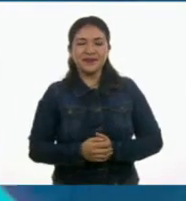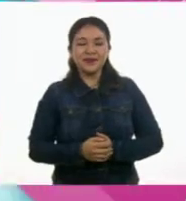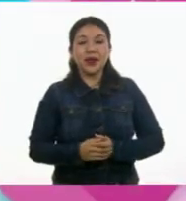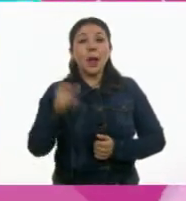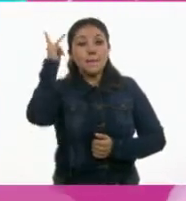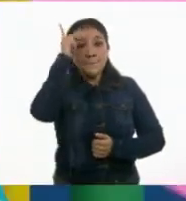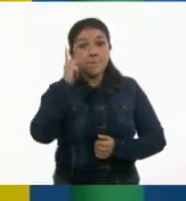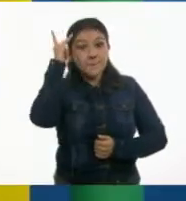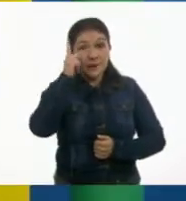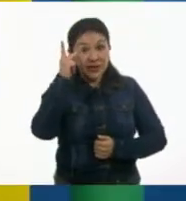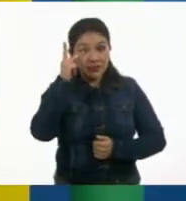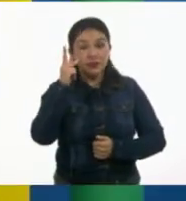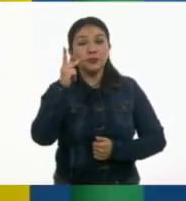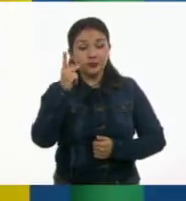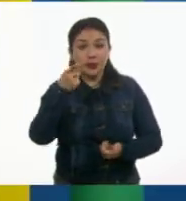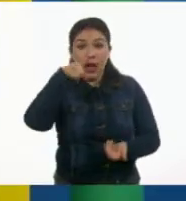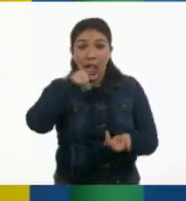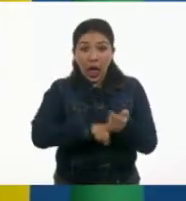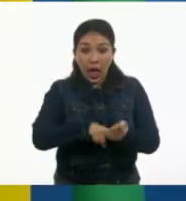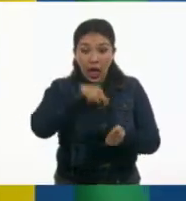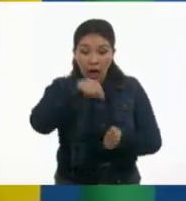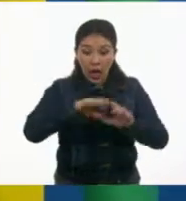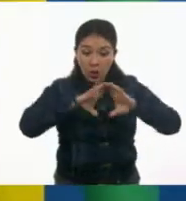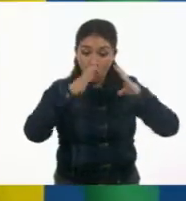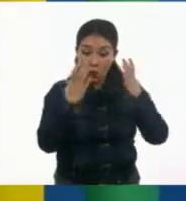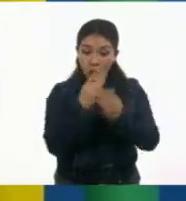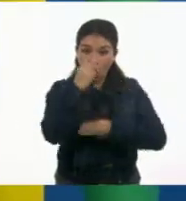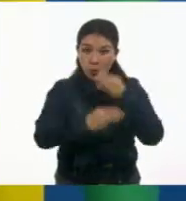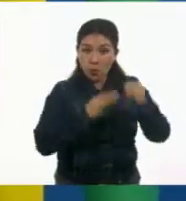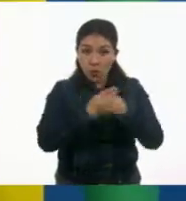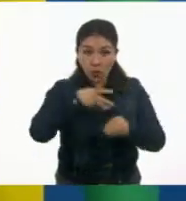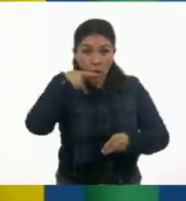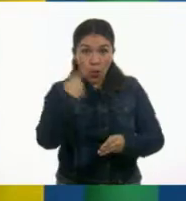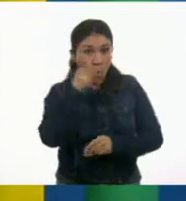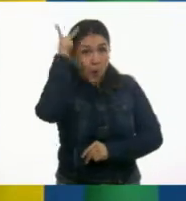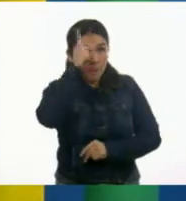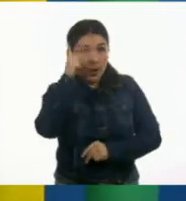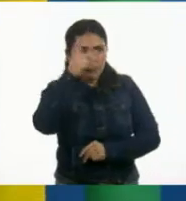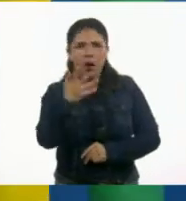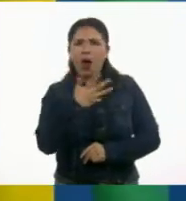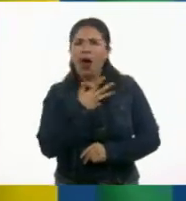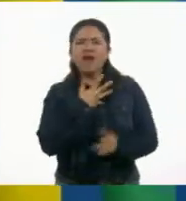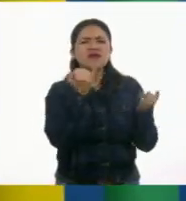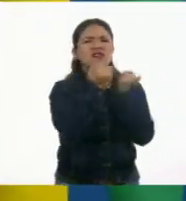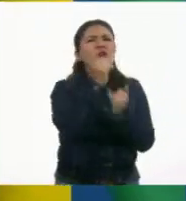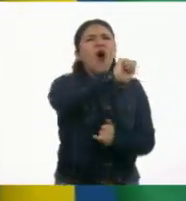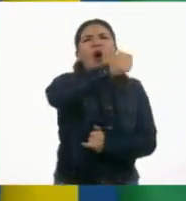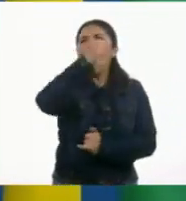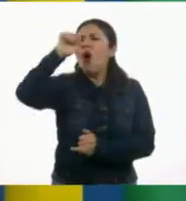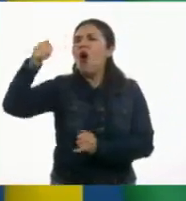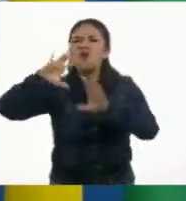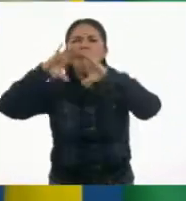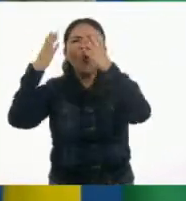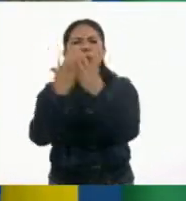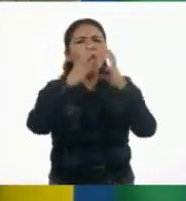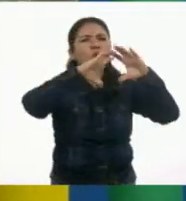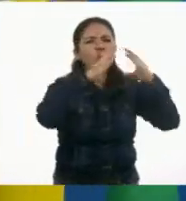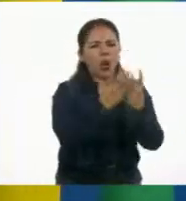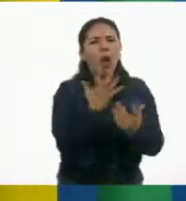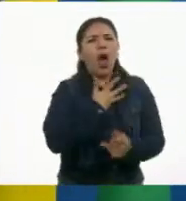El principito. Sobre el planeta del principito había, como en todos los planetas,